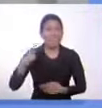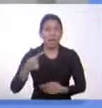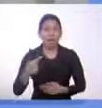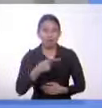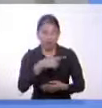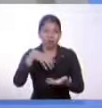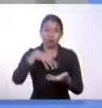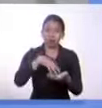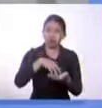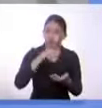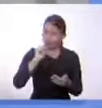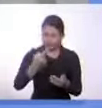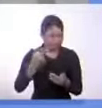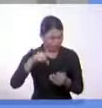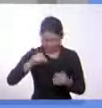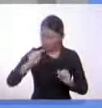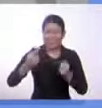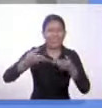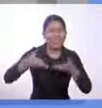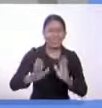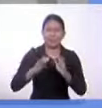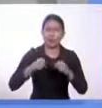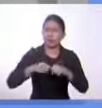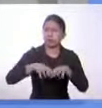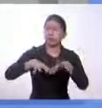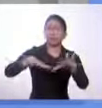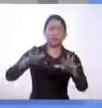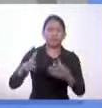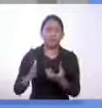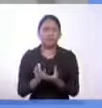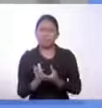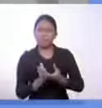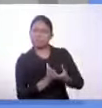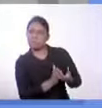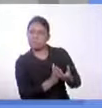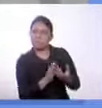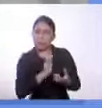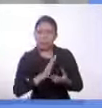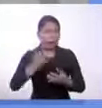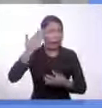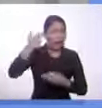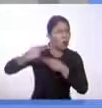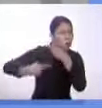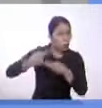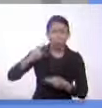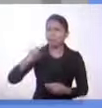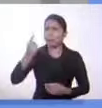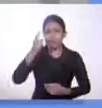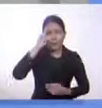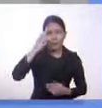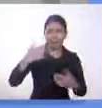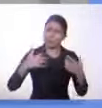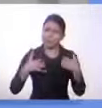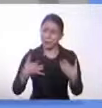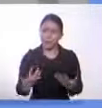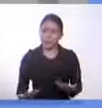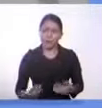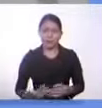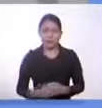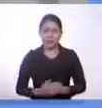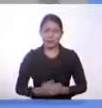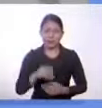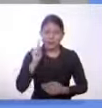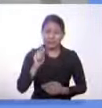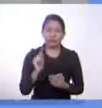pueblos originarios en realidad disfrutemos de una vida que nuestros ancestros quisieron que nosotros viviéramos. Y eso es el